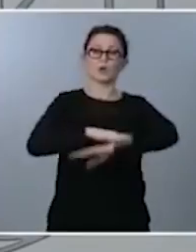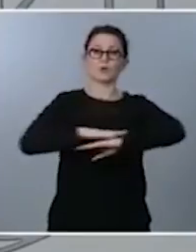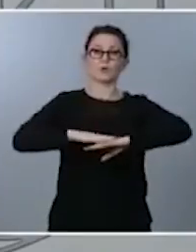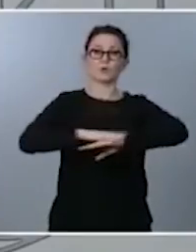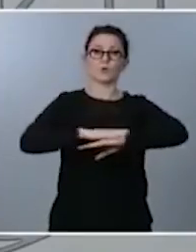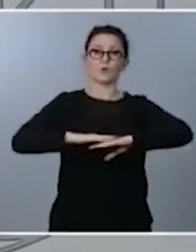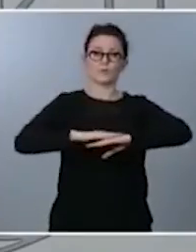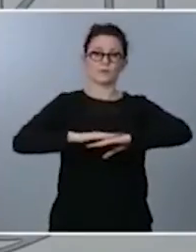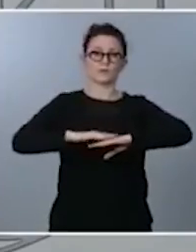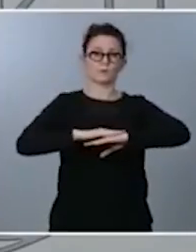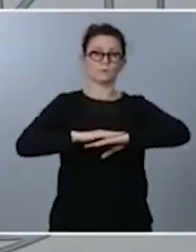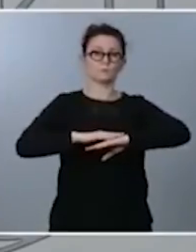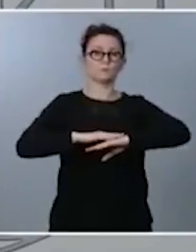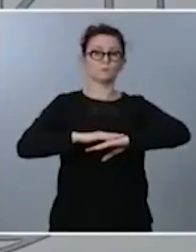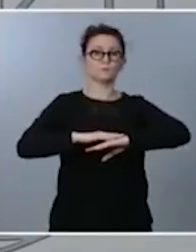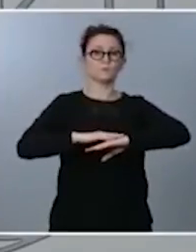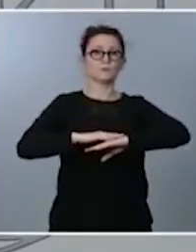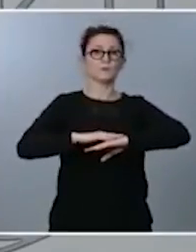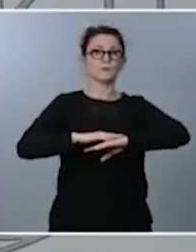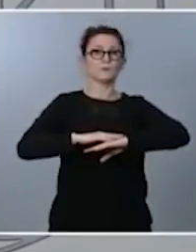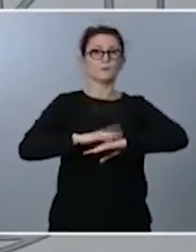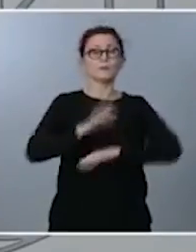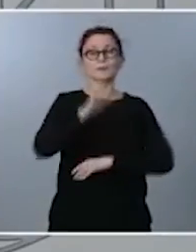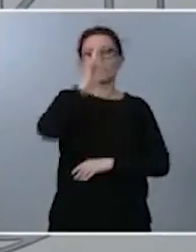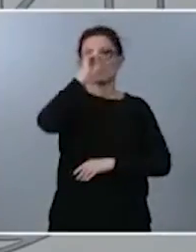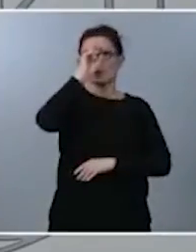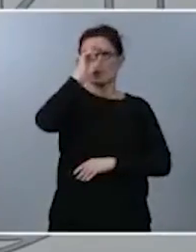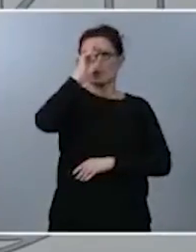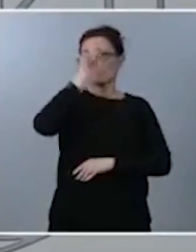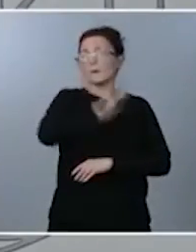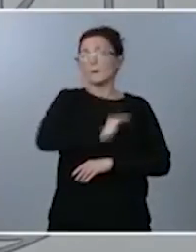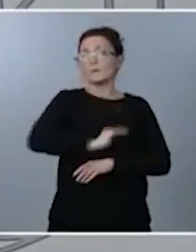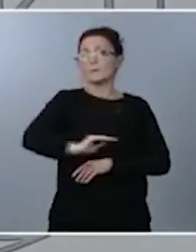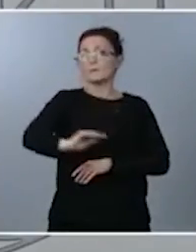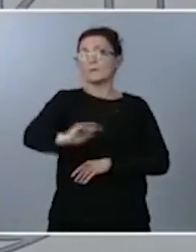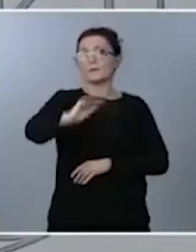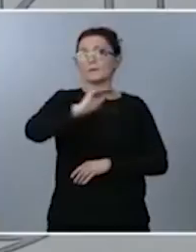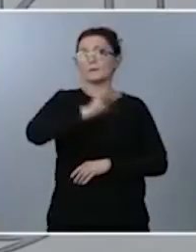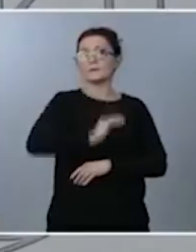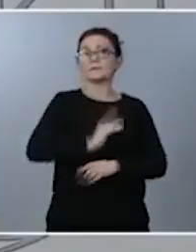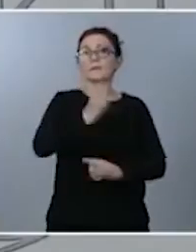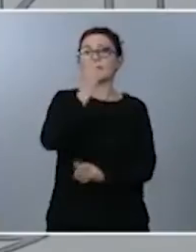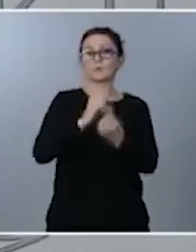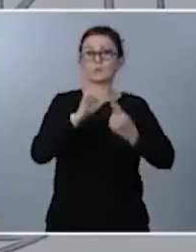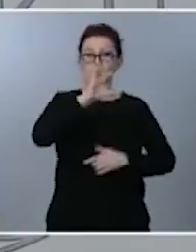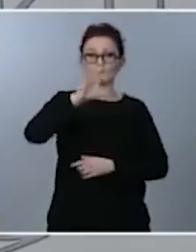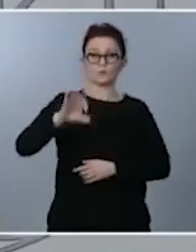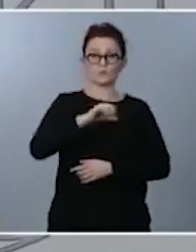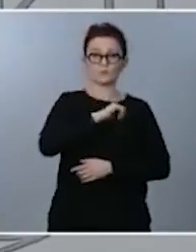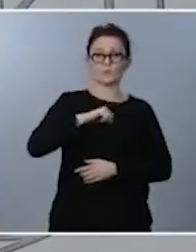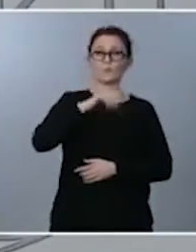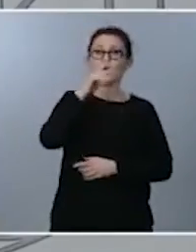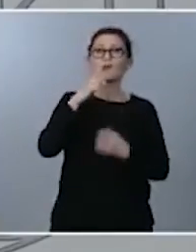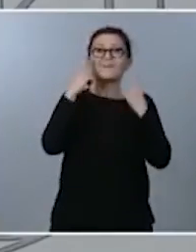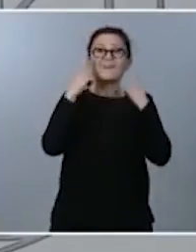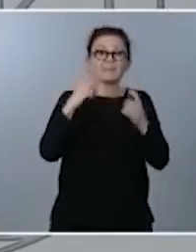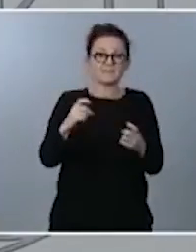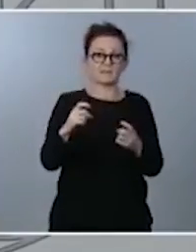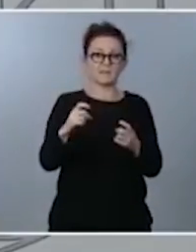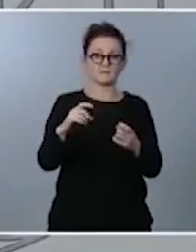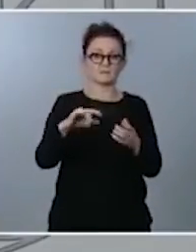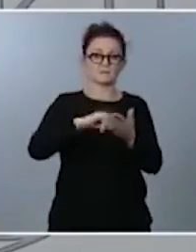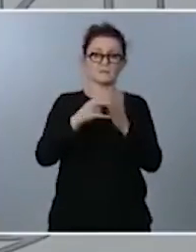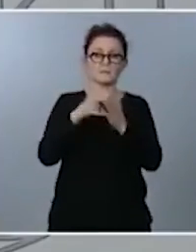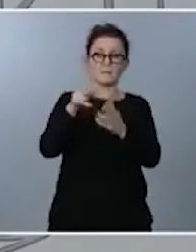bastante preocupación por parte de comunidades que necesitan esas figuras fiscales para poder financiar los servicios